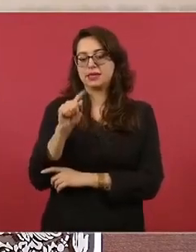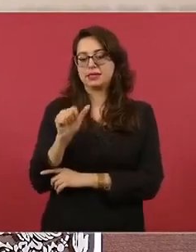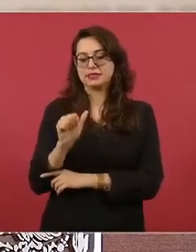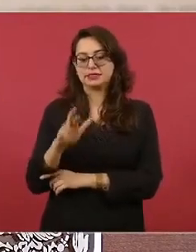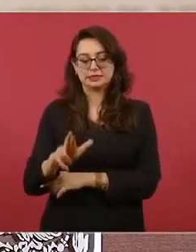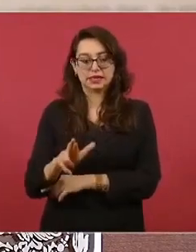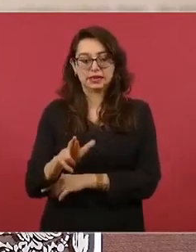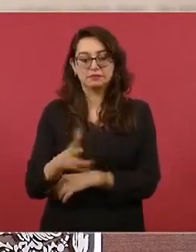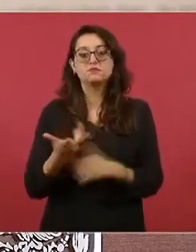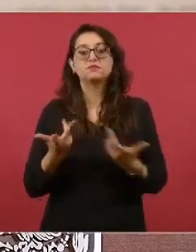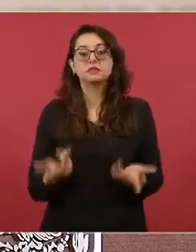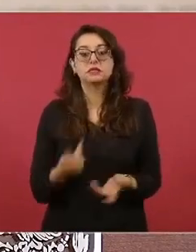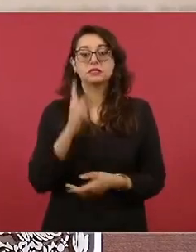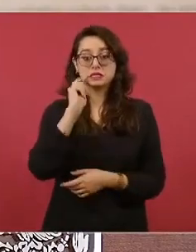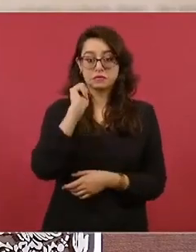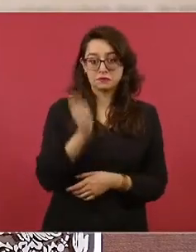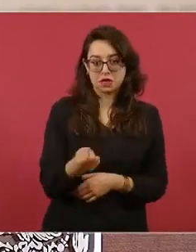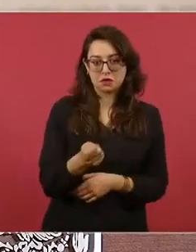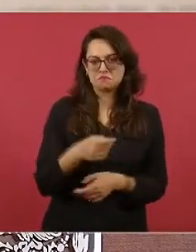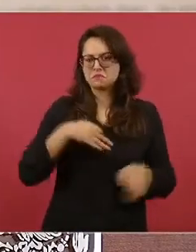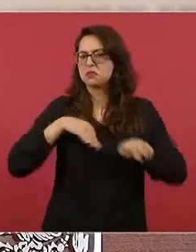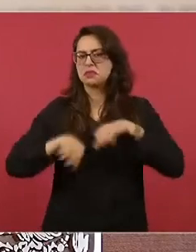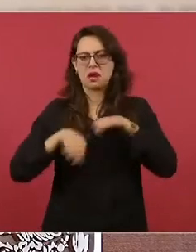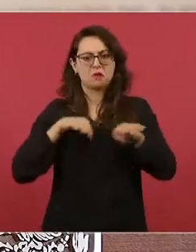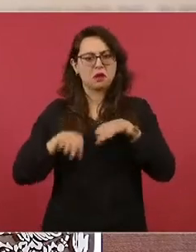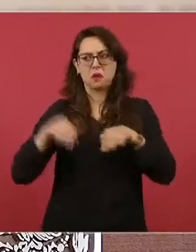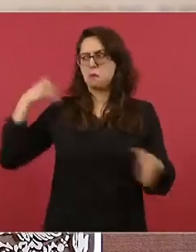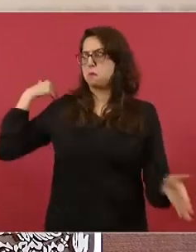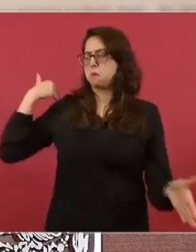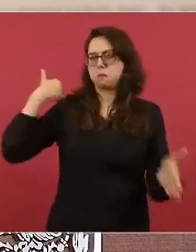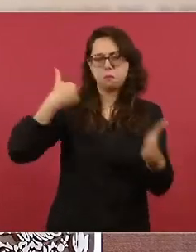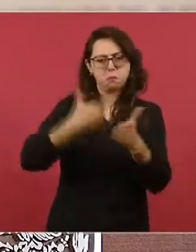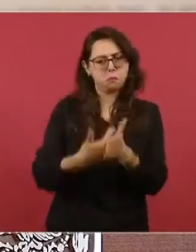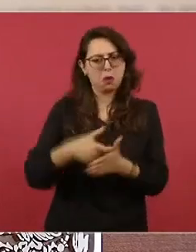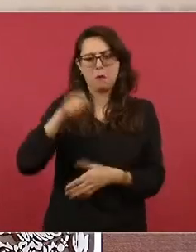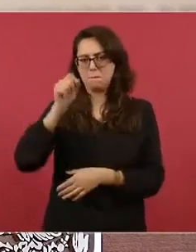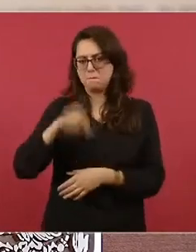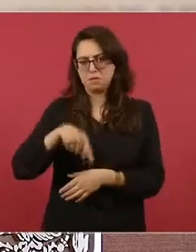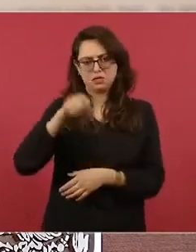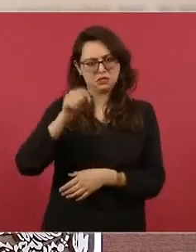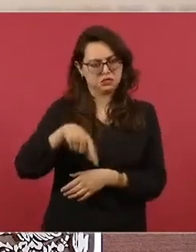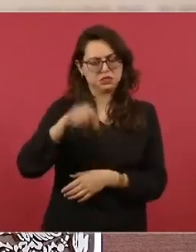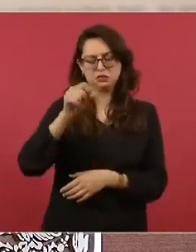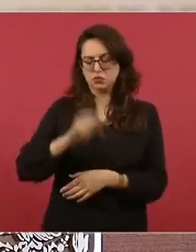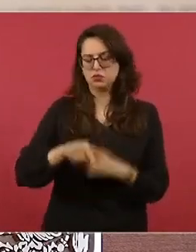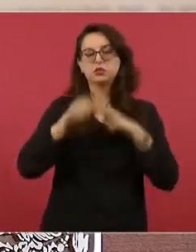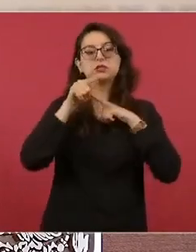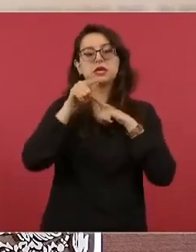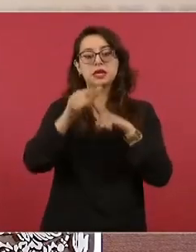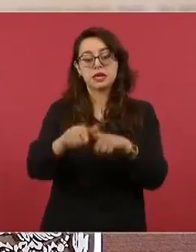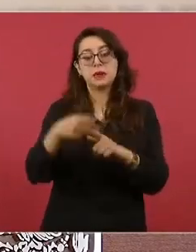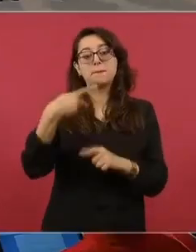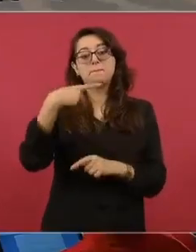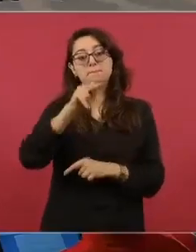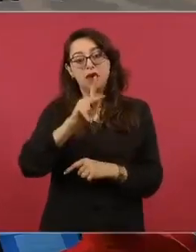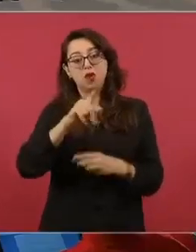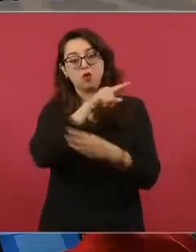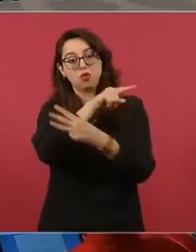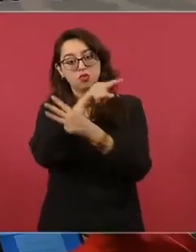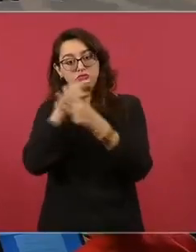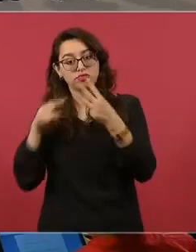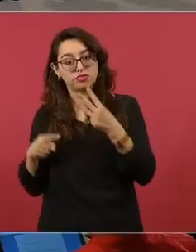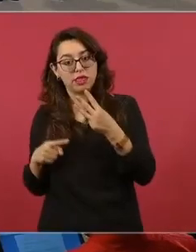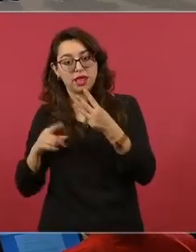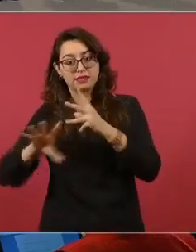seguir prestando los servicios financieros básicos, que nos orientáramos a tres tareas. Primero, potenciar